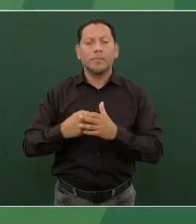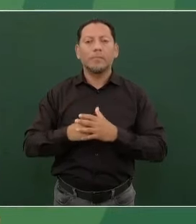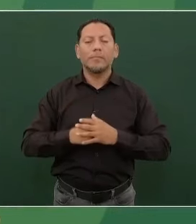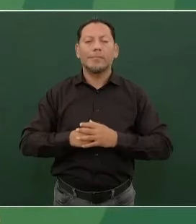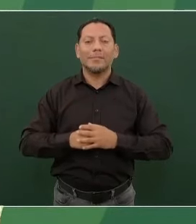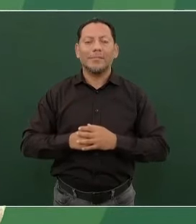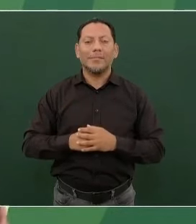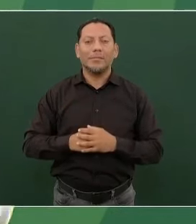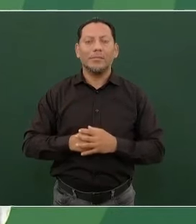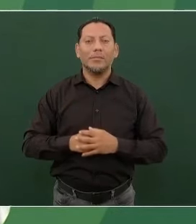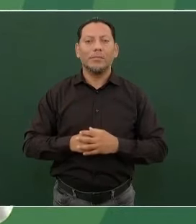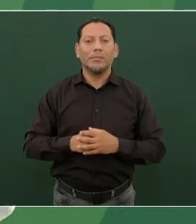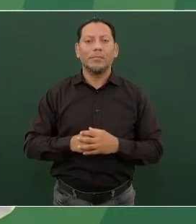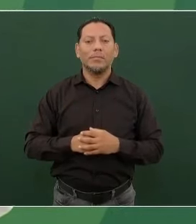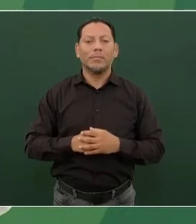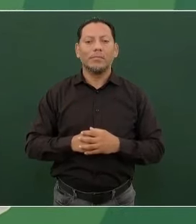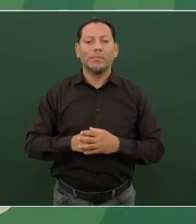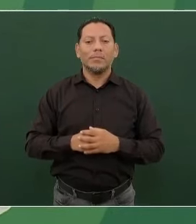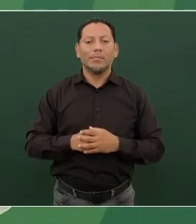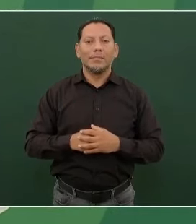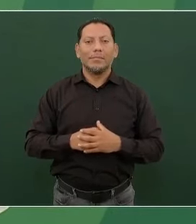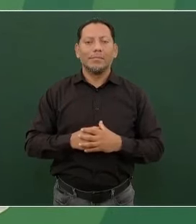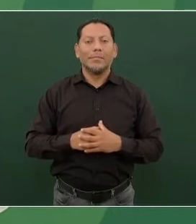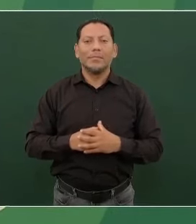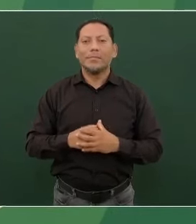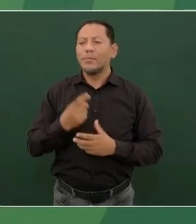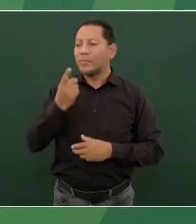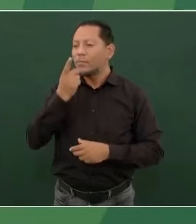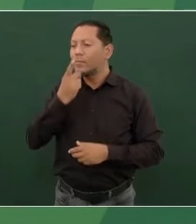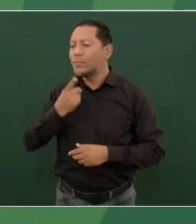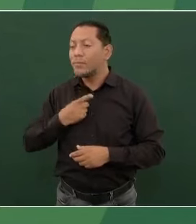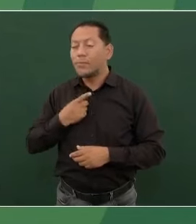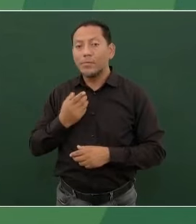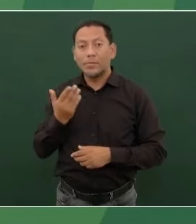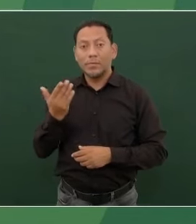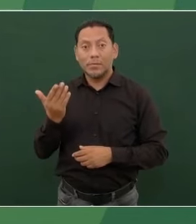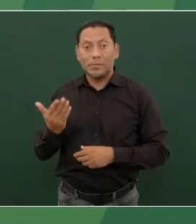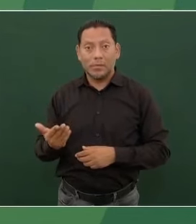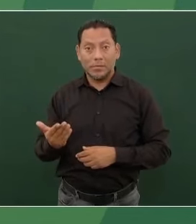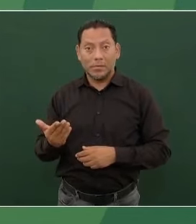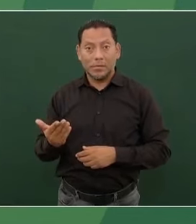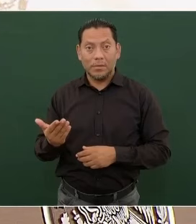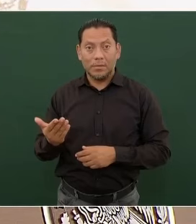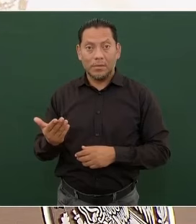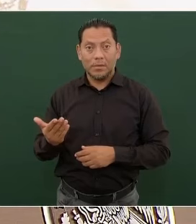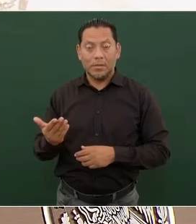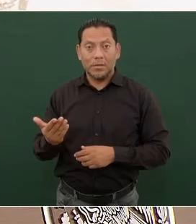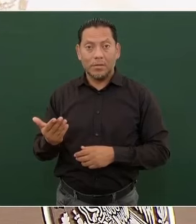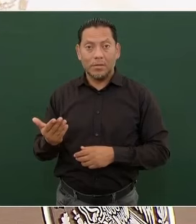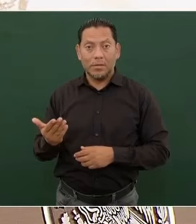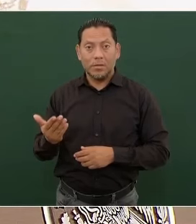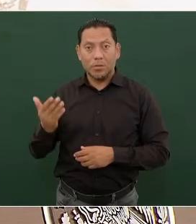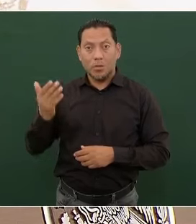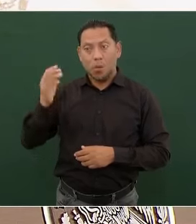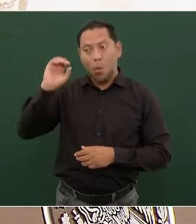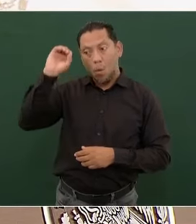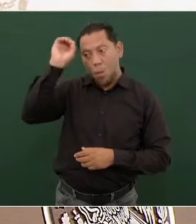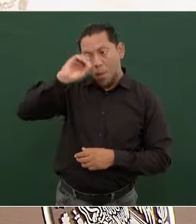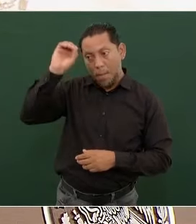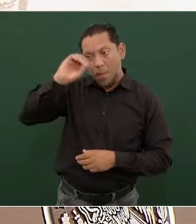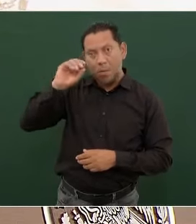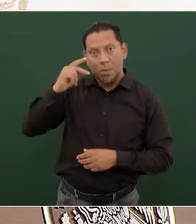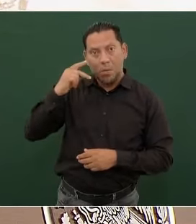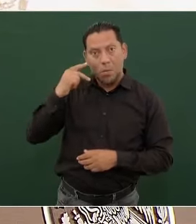dé su punto de vista, su